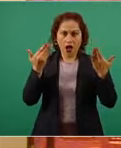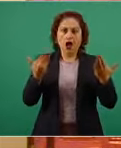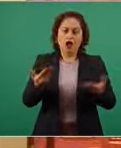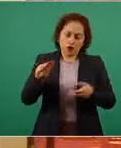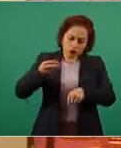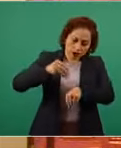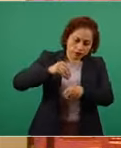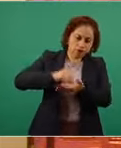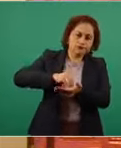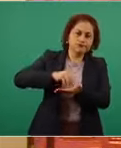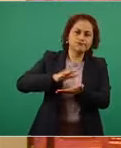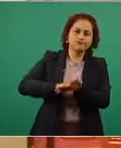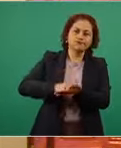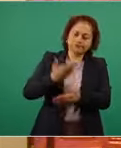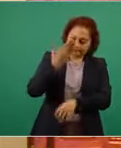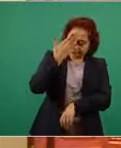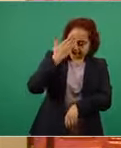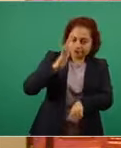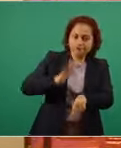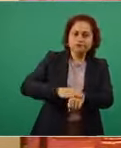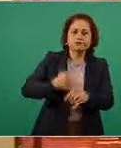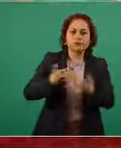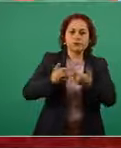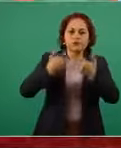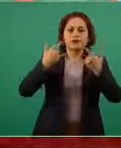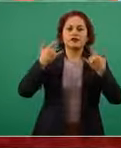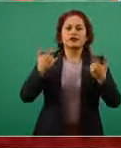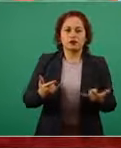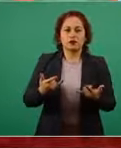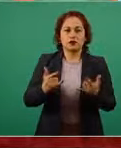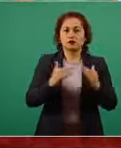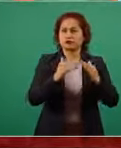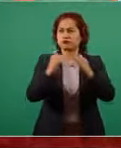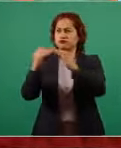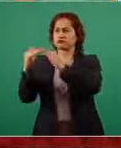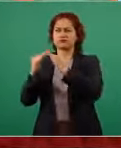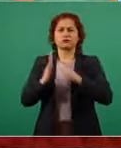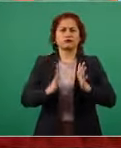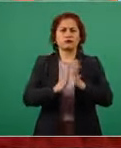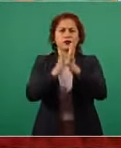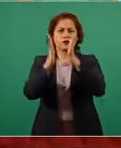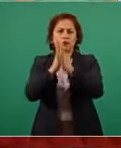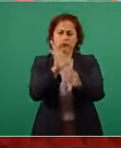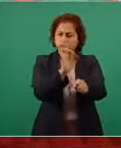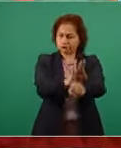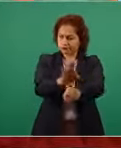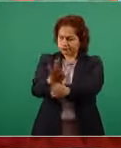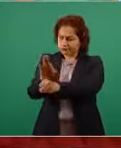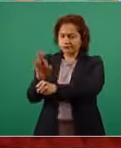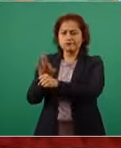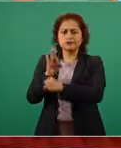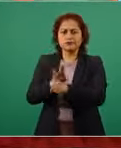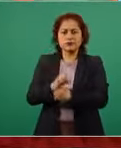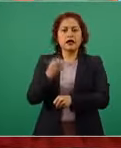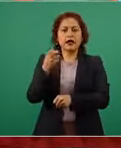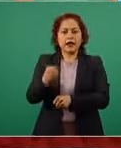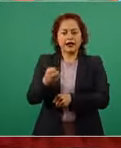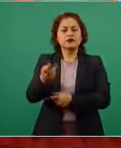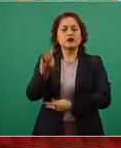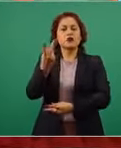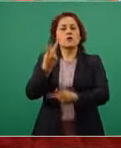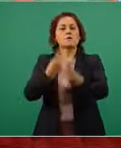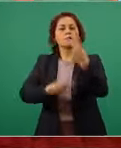por la democracia y su efectiva y su ejecución nos permitirá establecer en México la ansiada